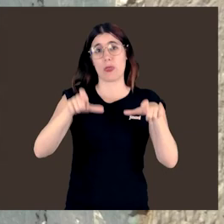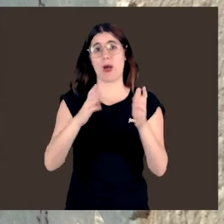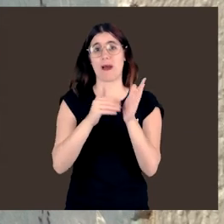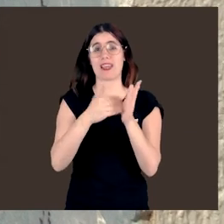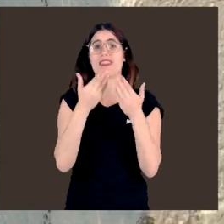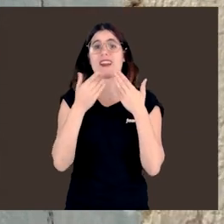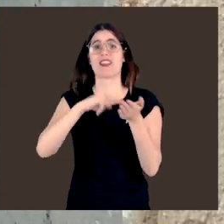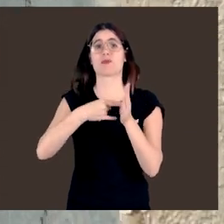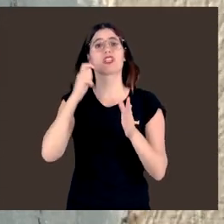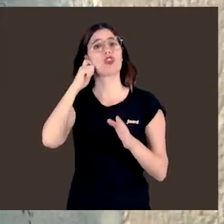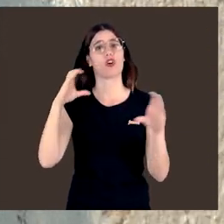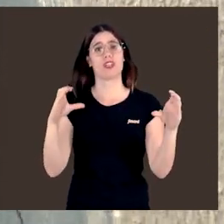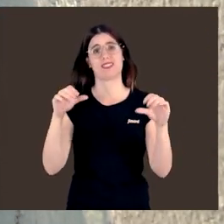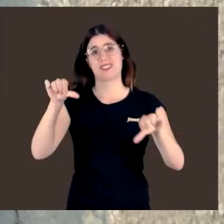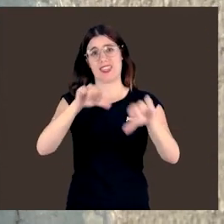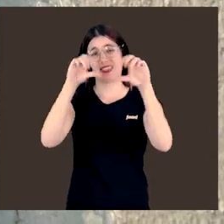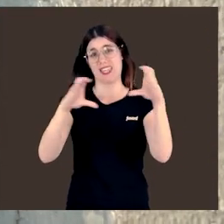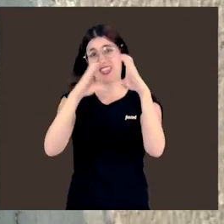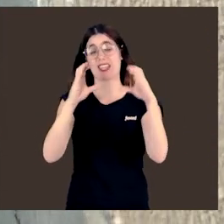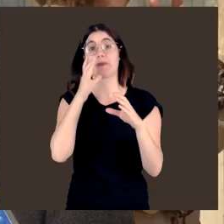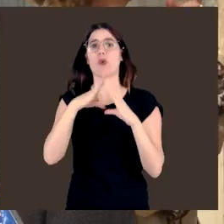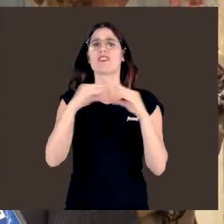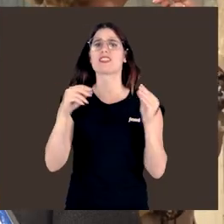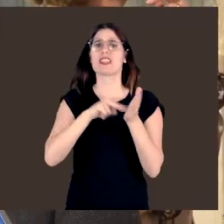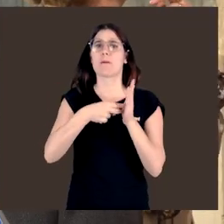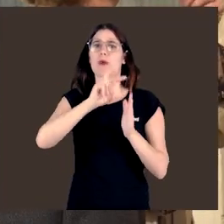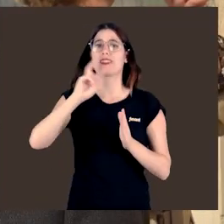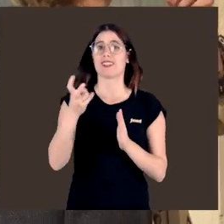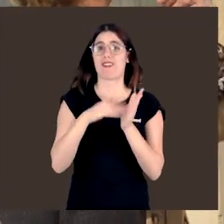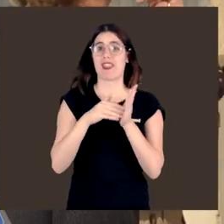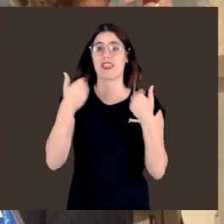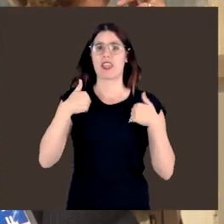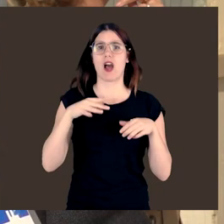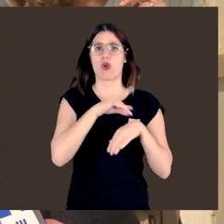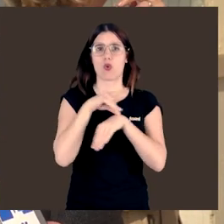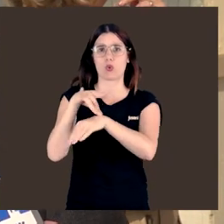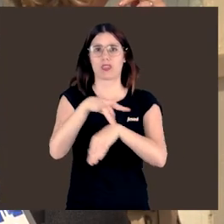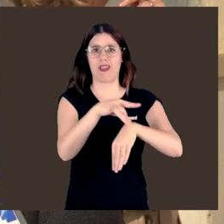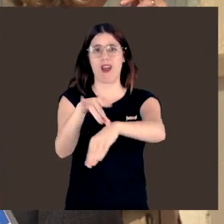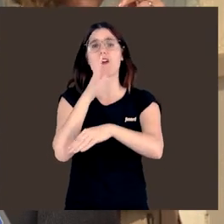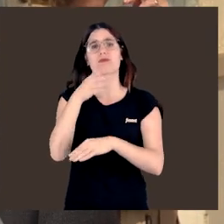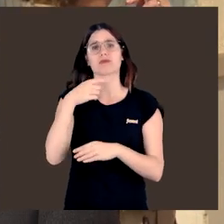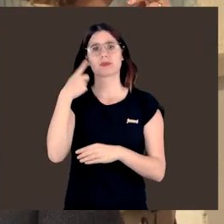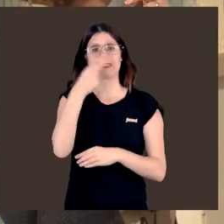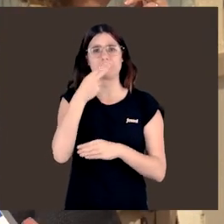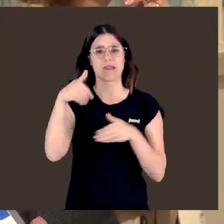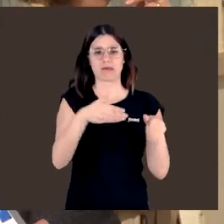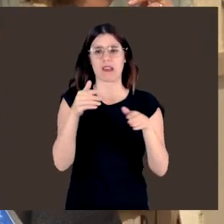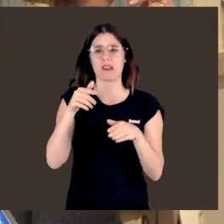al proyecto Dones de Ciencia. Entre las naves y la Politécnica configuramos una ruta ya en Valencia muy interesante